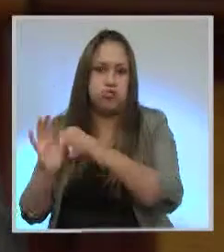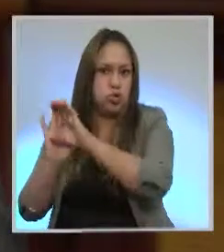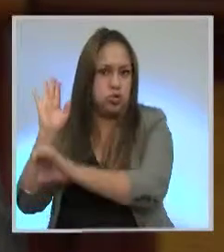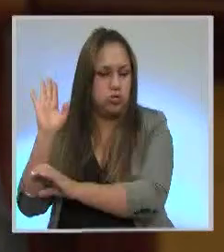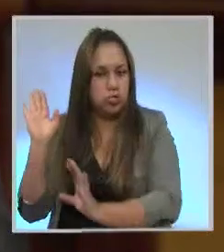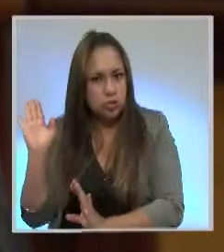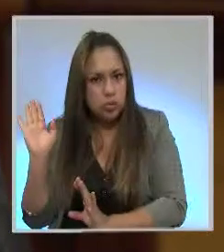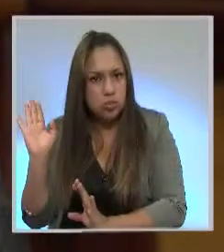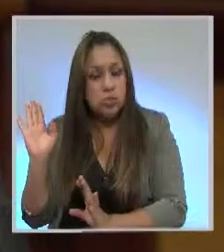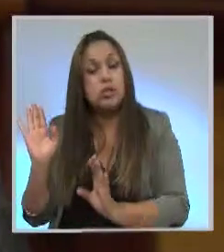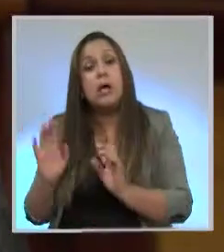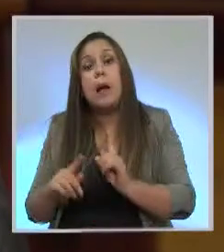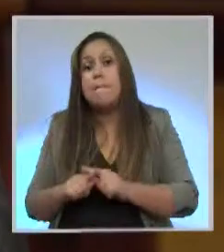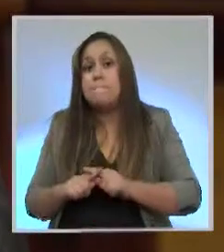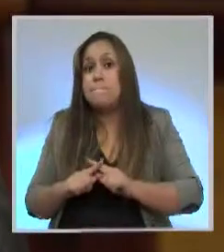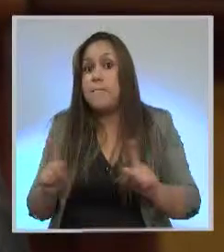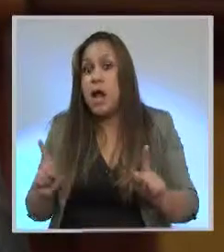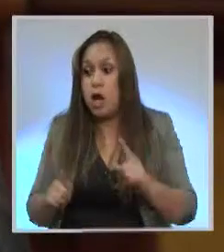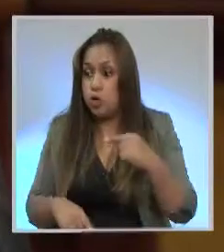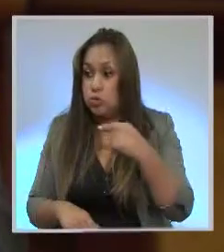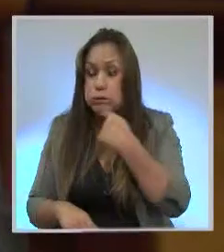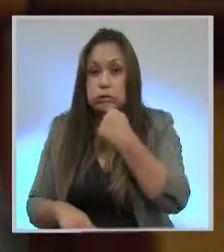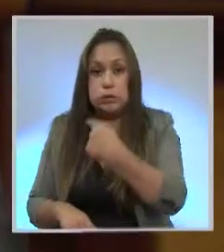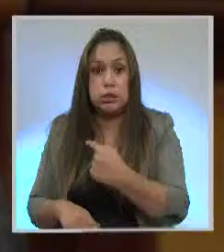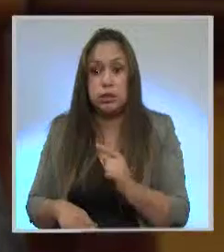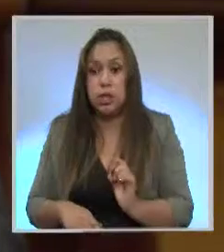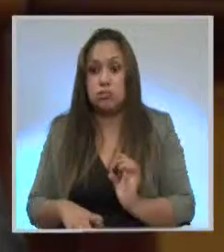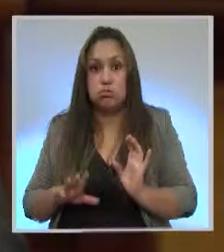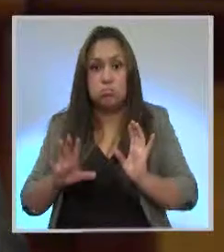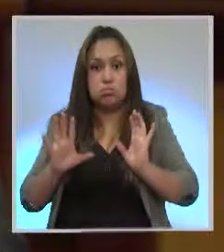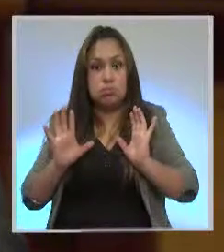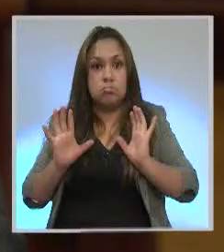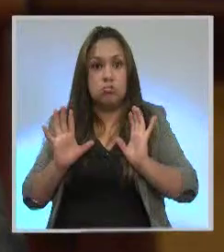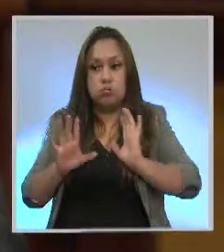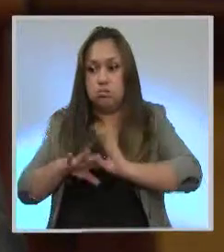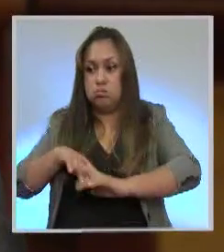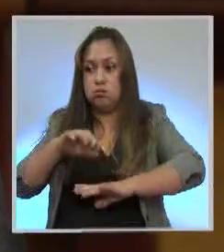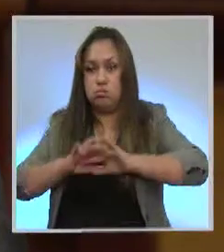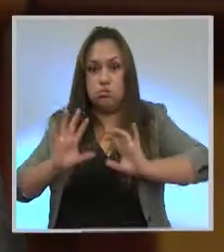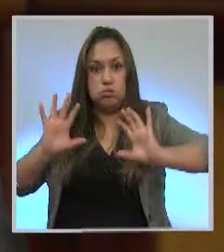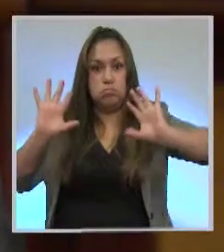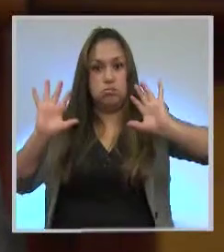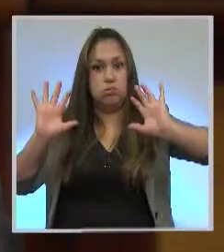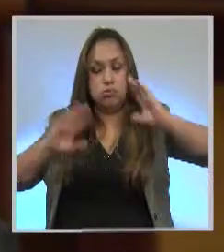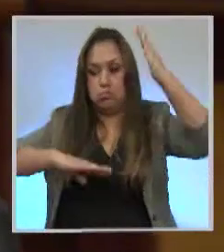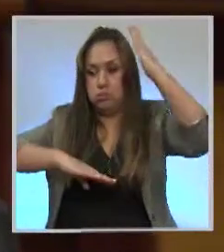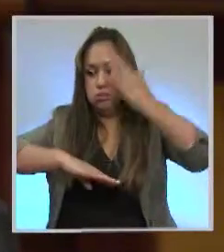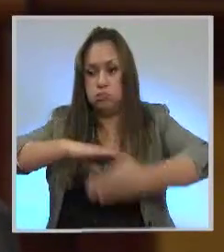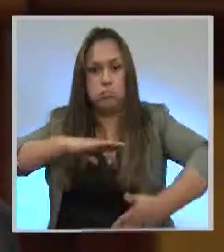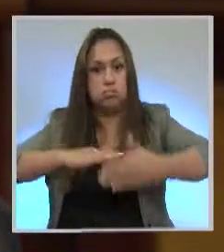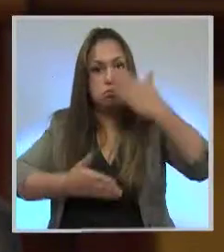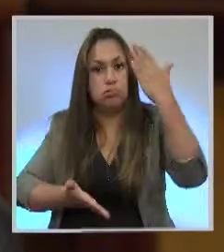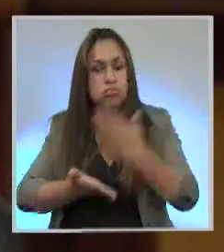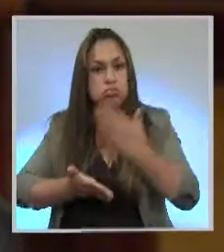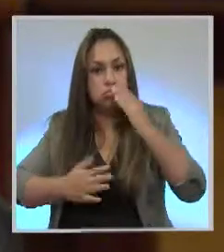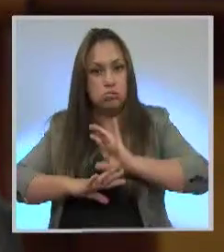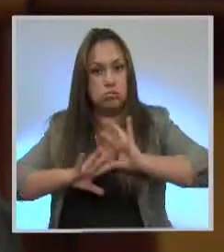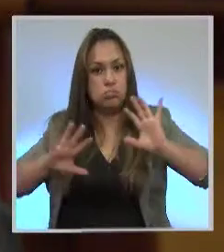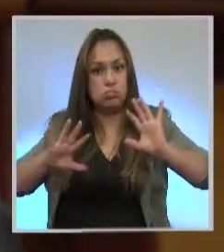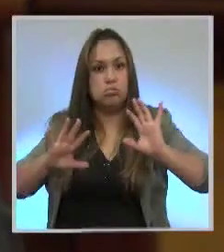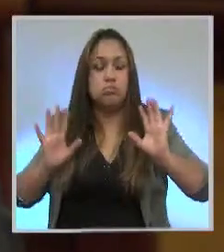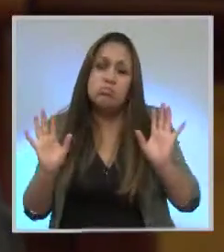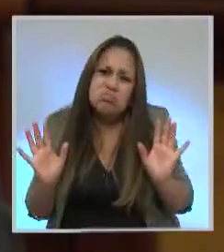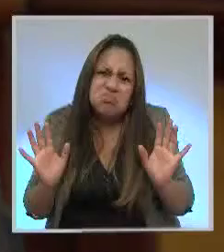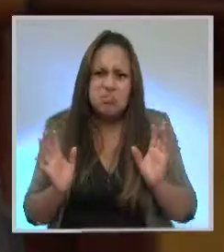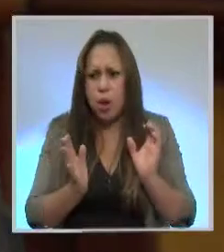inhibido, se está inhibiendo sobre el proyecto de ley que ya fue retirado. De